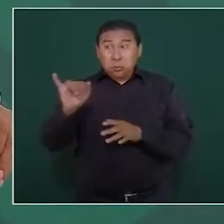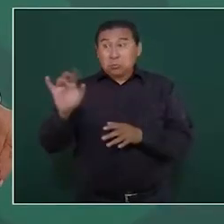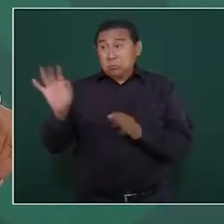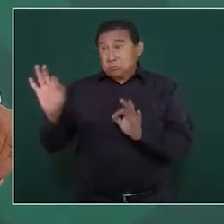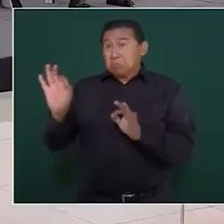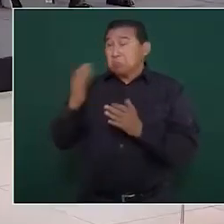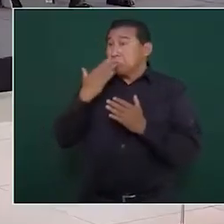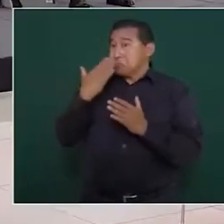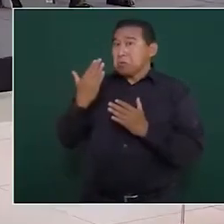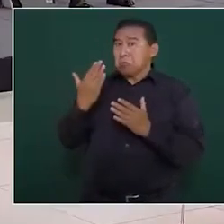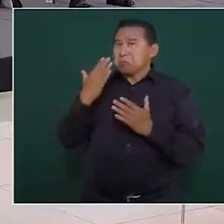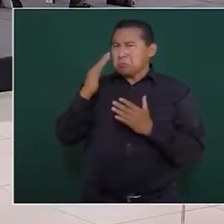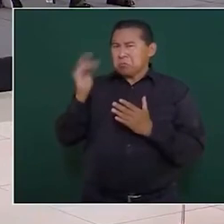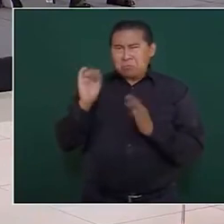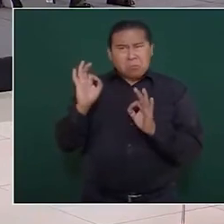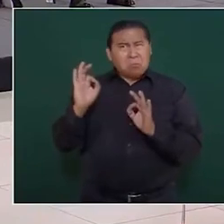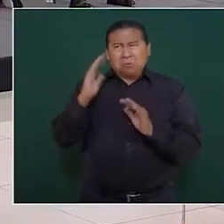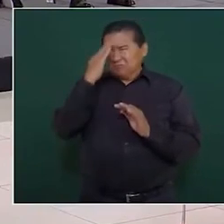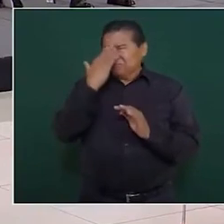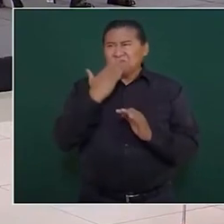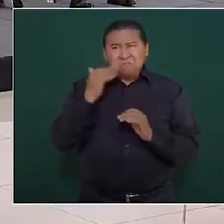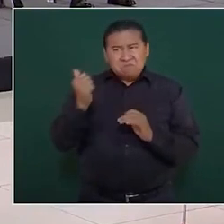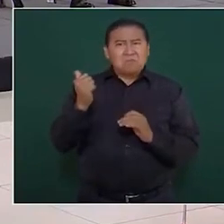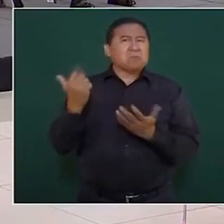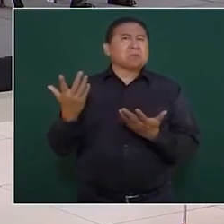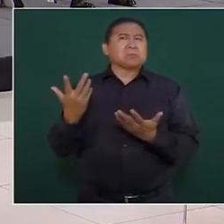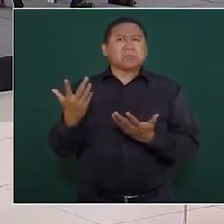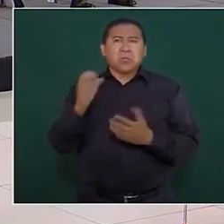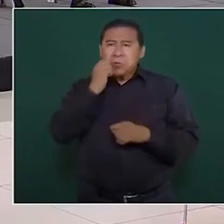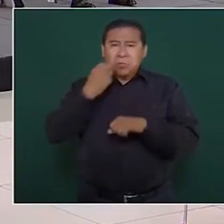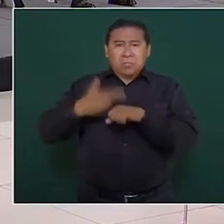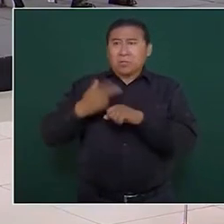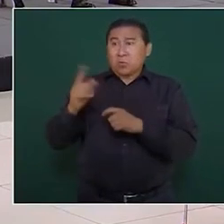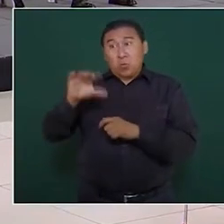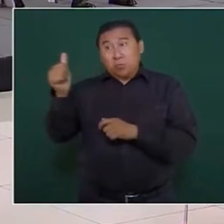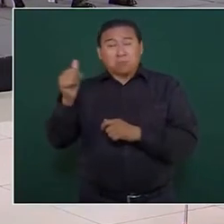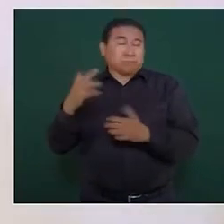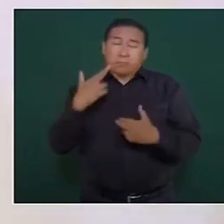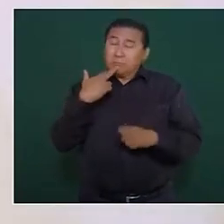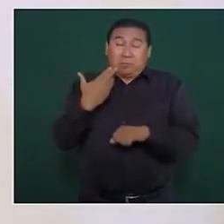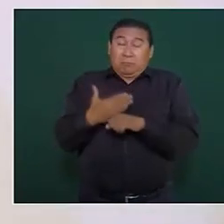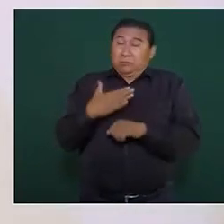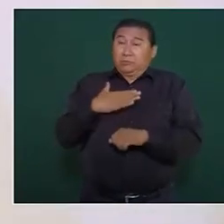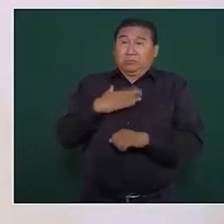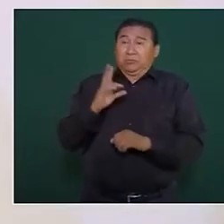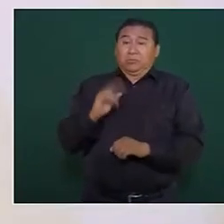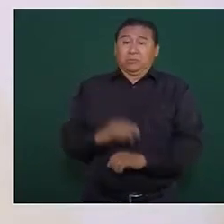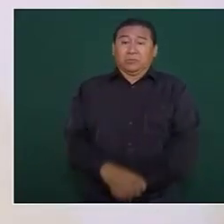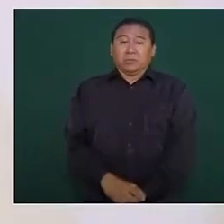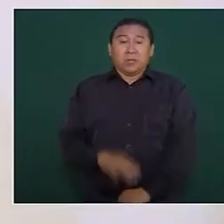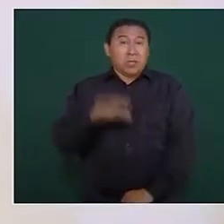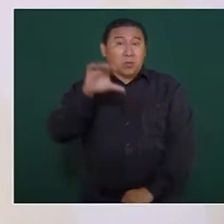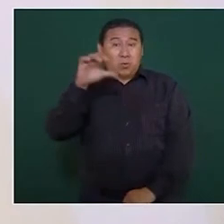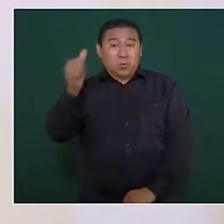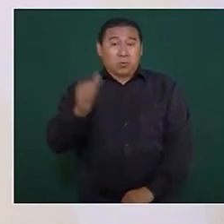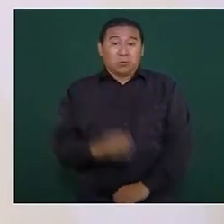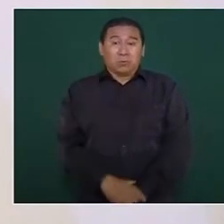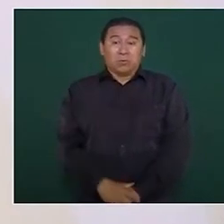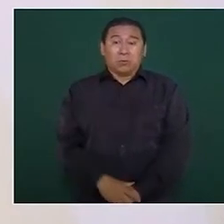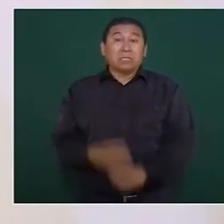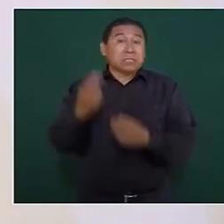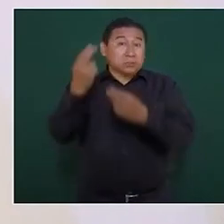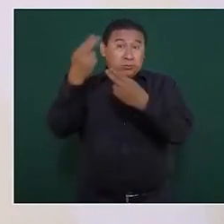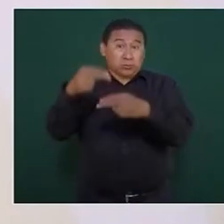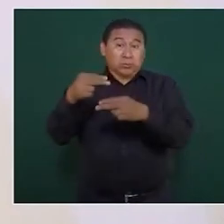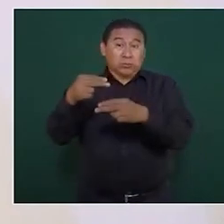extraordinario secretario de la organización lo otro no me corresponde a mí ya lo otro va a ser un